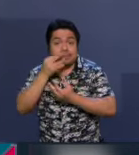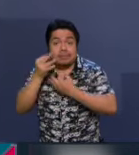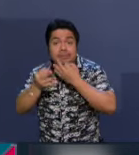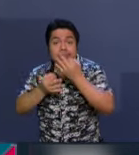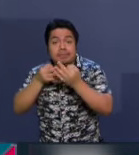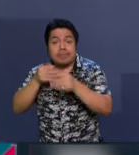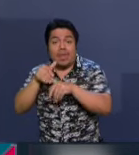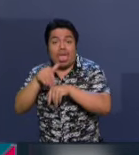prestaron al espectáculo.